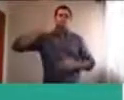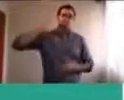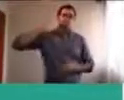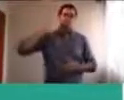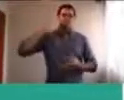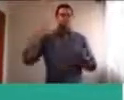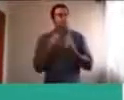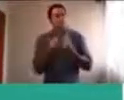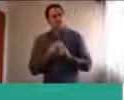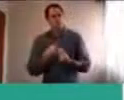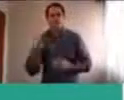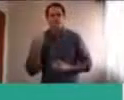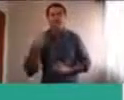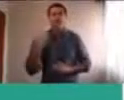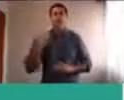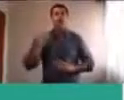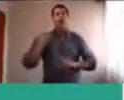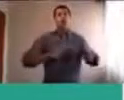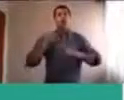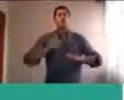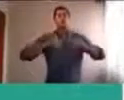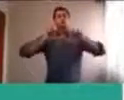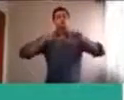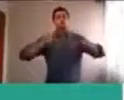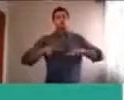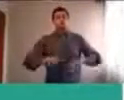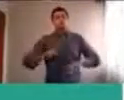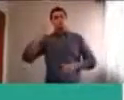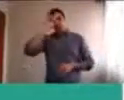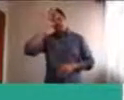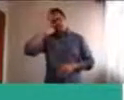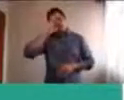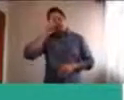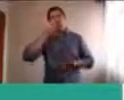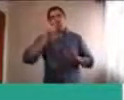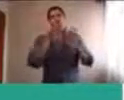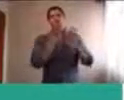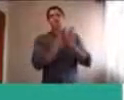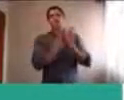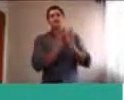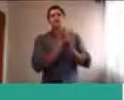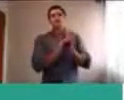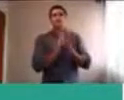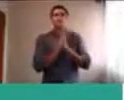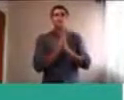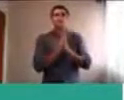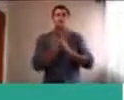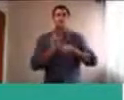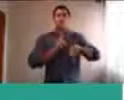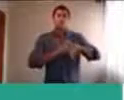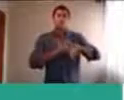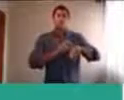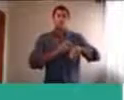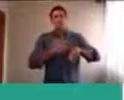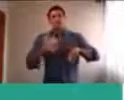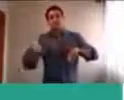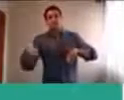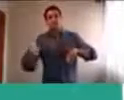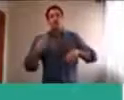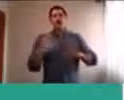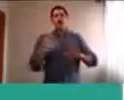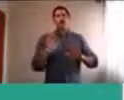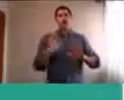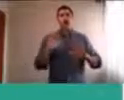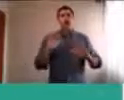llegando en Facebook. Y bueno, quédense todos un ratito más, si pueden, porque vamos ahora a